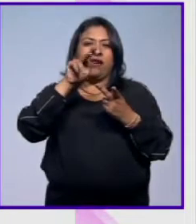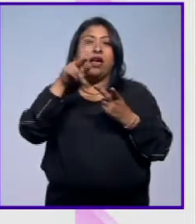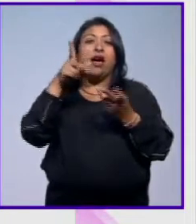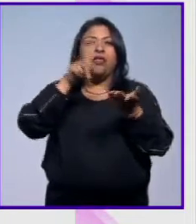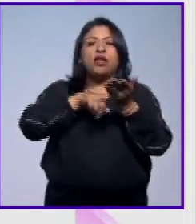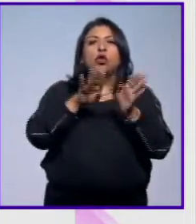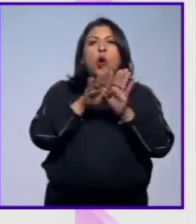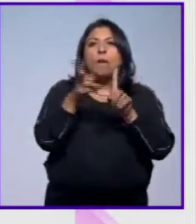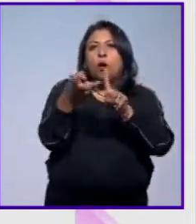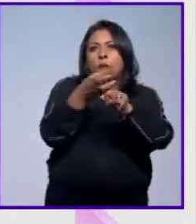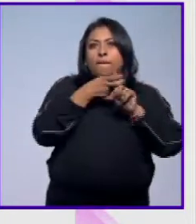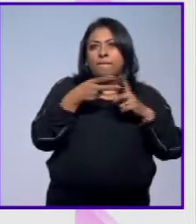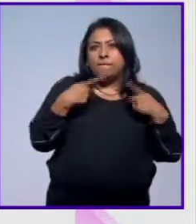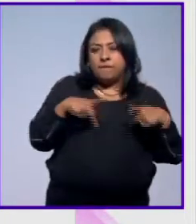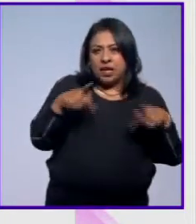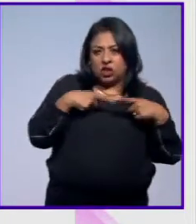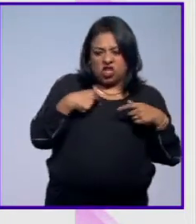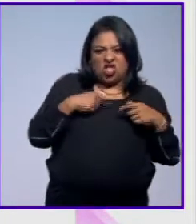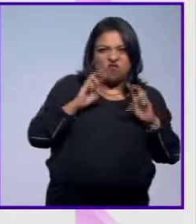de una banda de secuestradores.